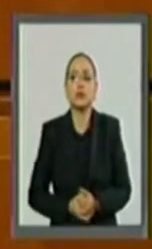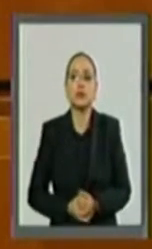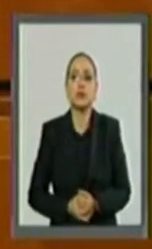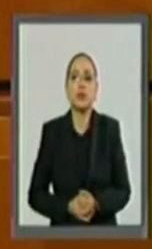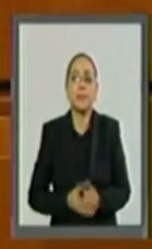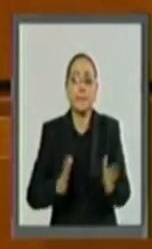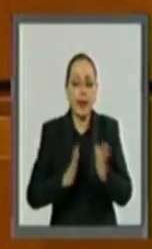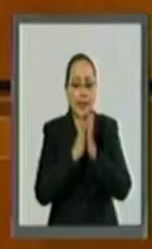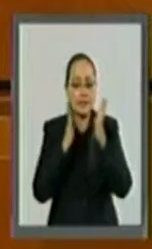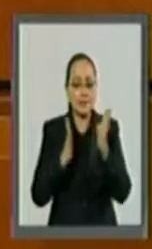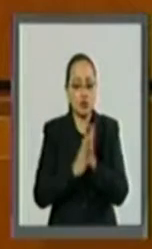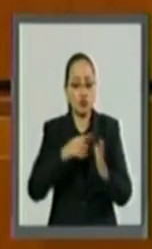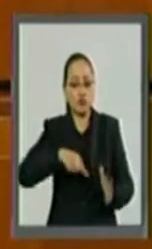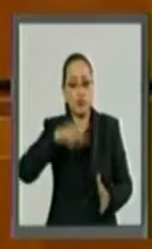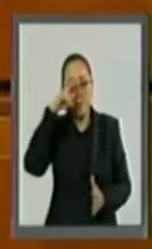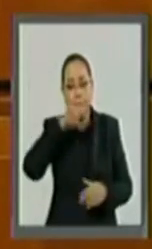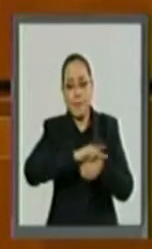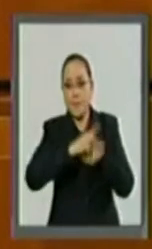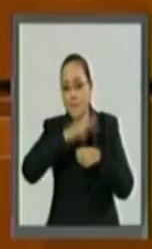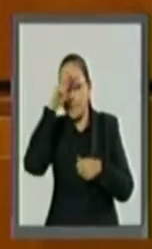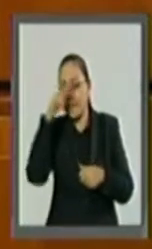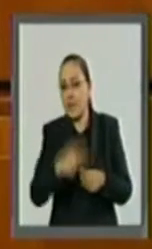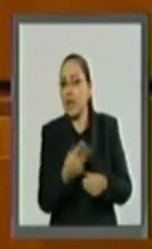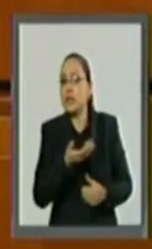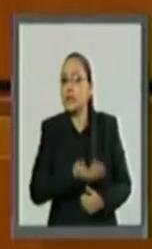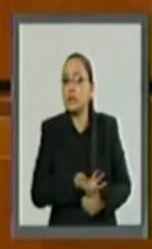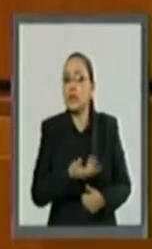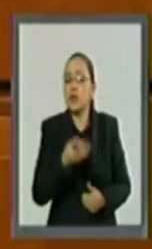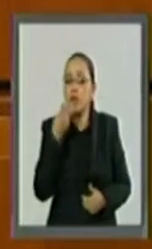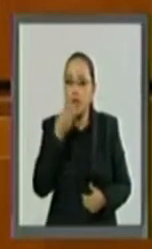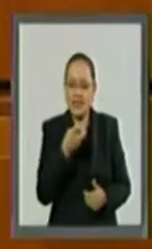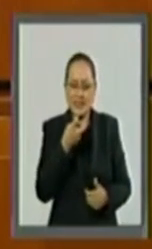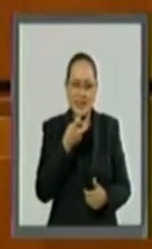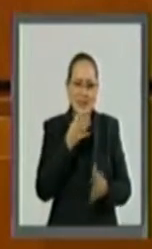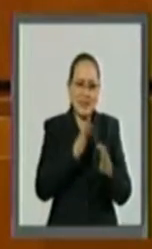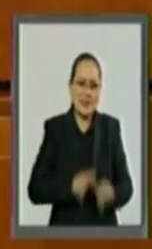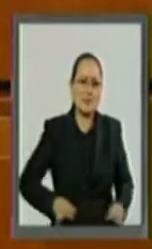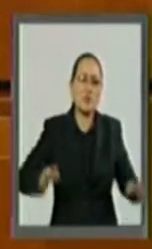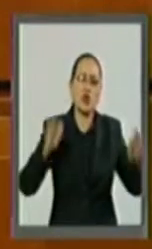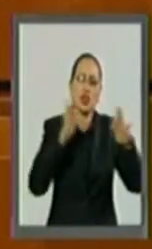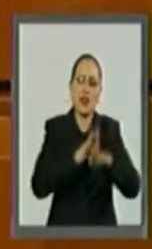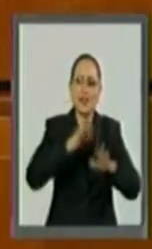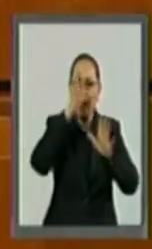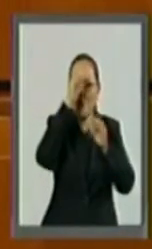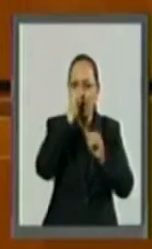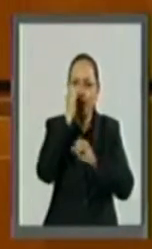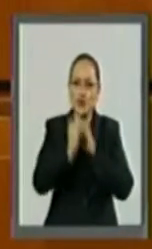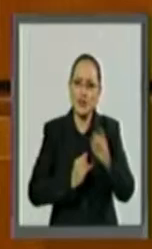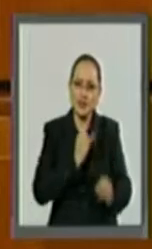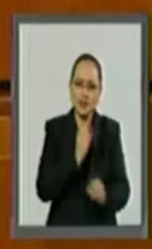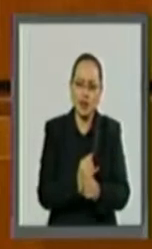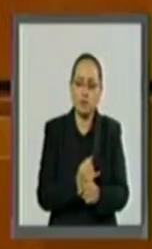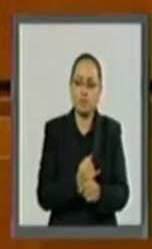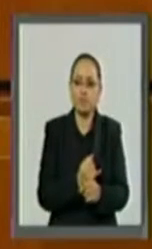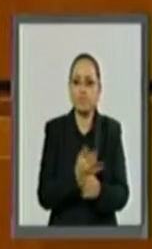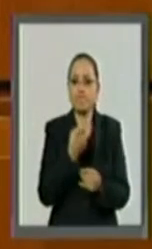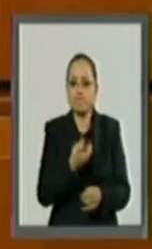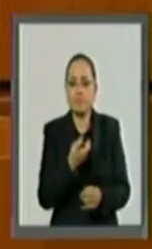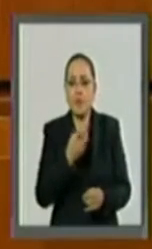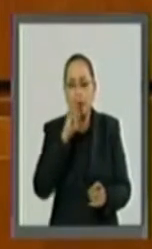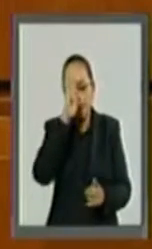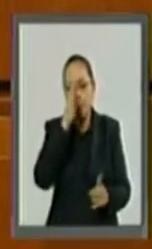de México en este importante instrumento internacional busca fortalecer la